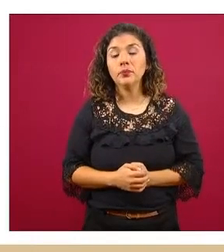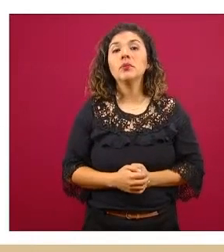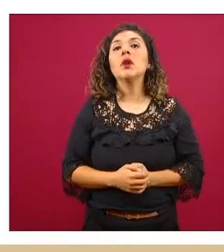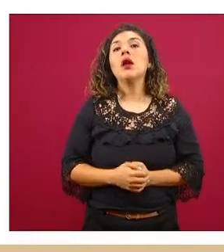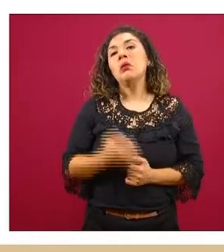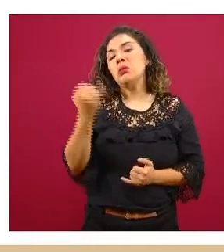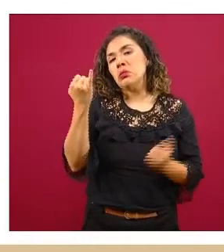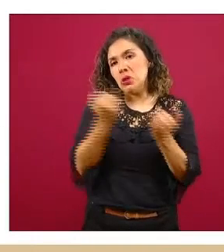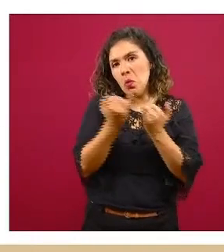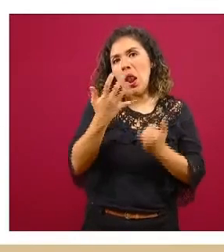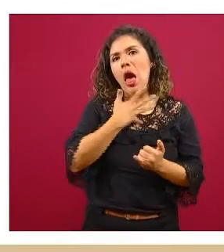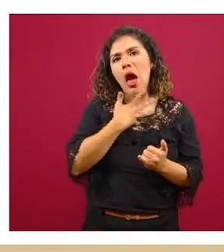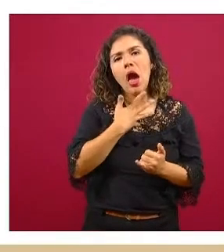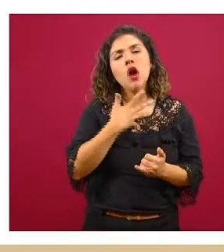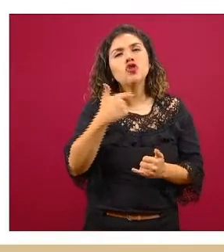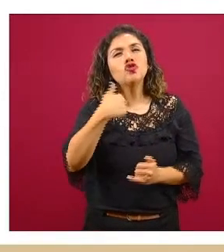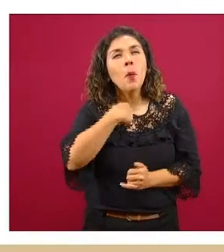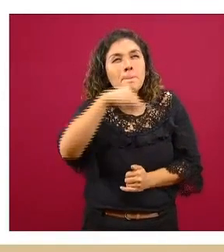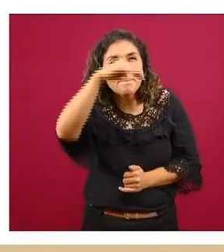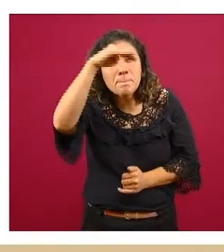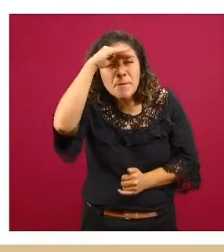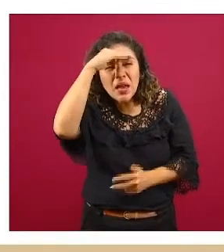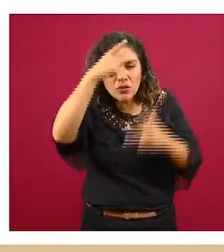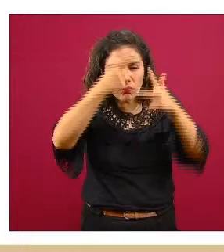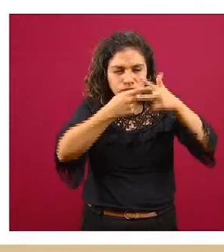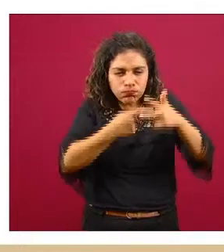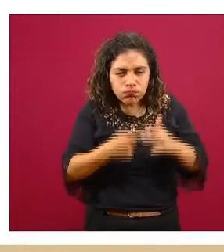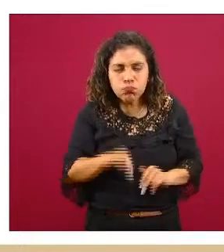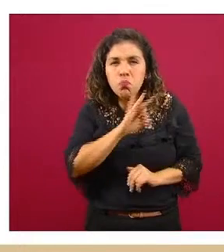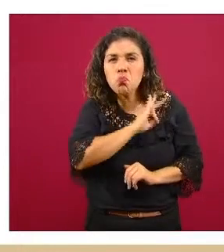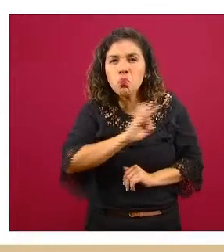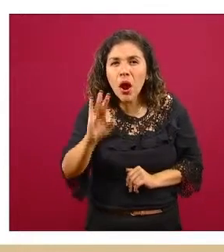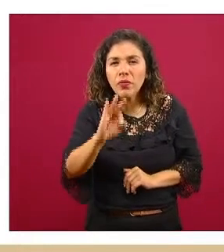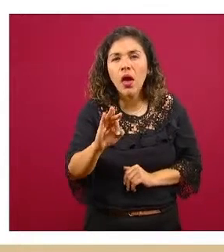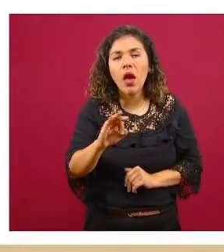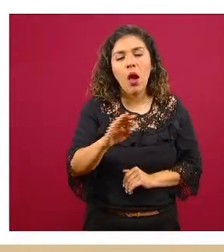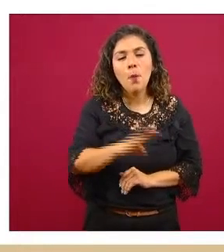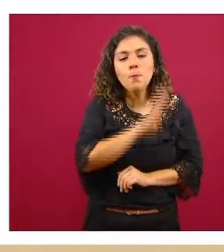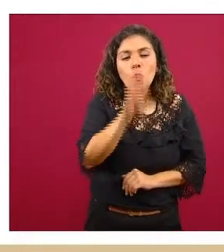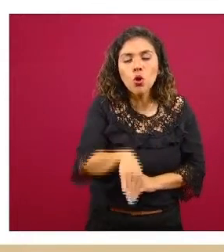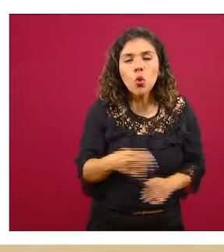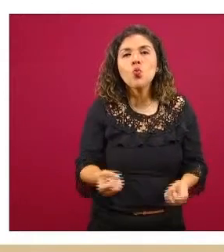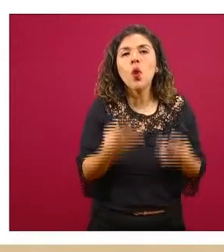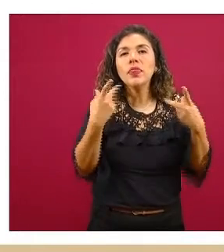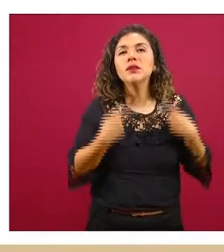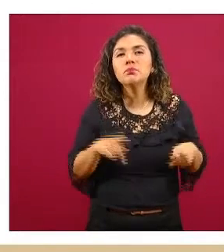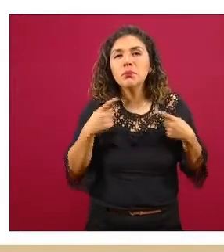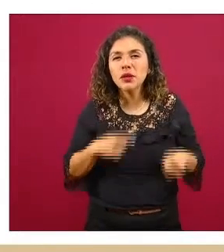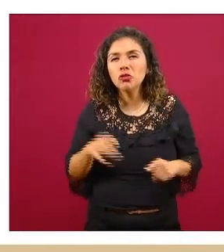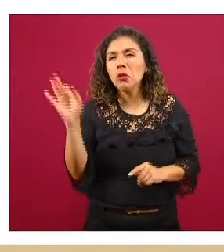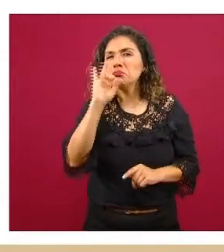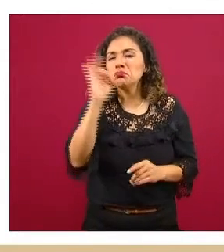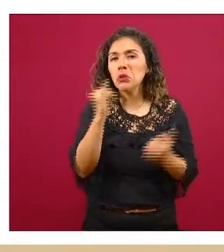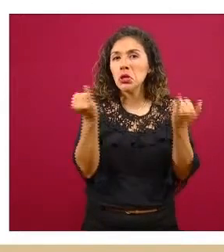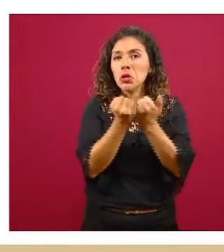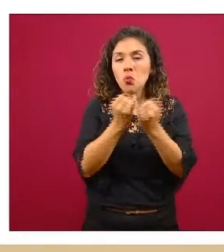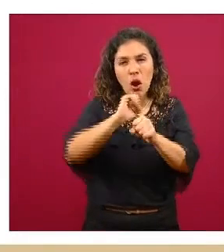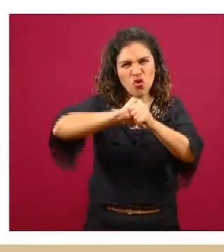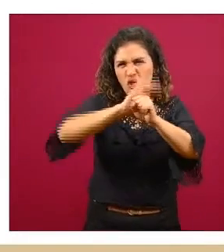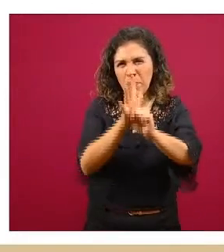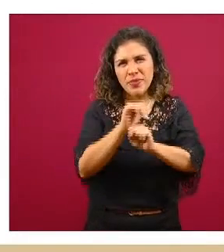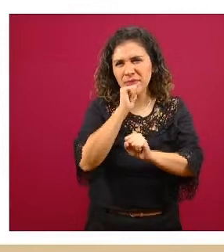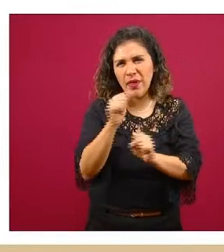esperadas es decir ¿qué se hubiera esperado? si este año hubiera sido similar a los años previos ¿cuántas defunciones hubiéramos